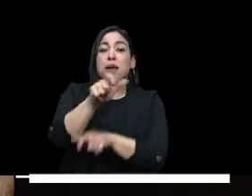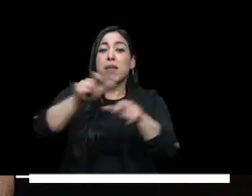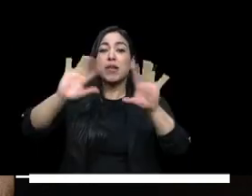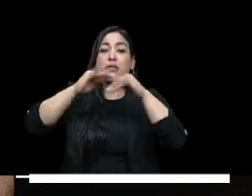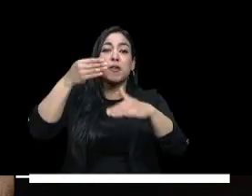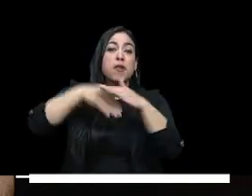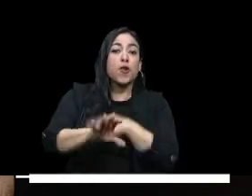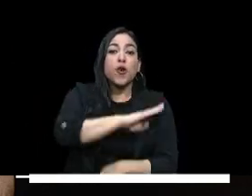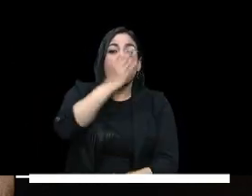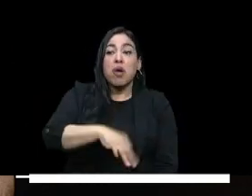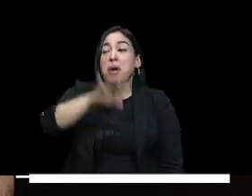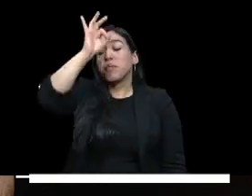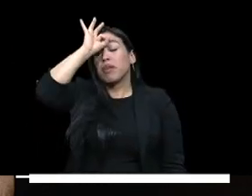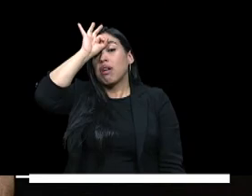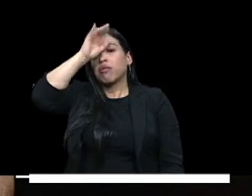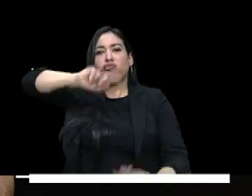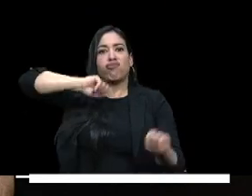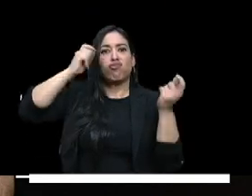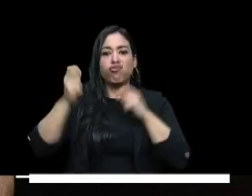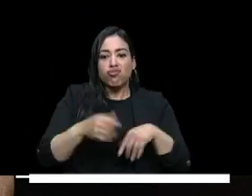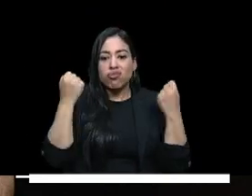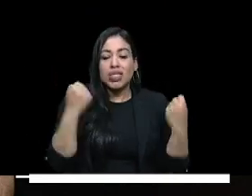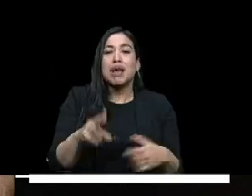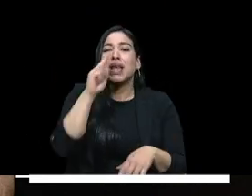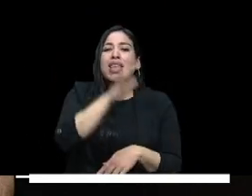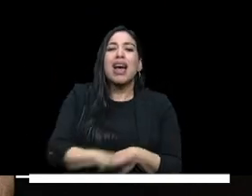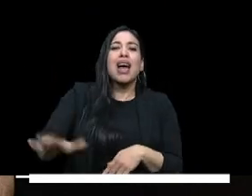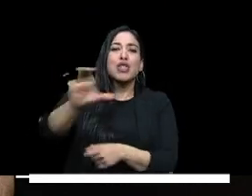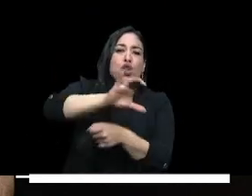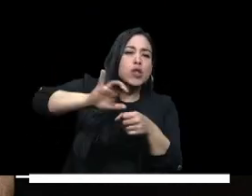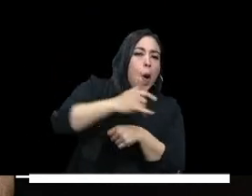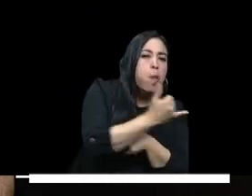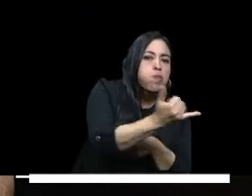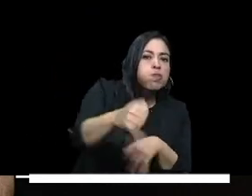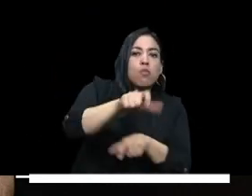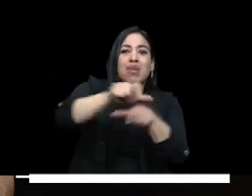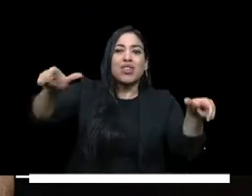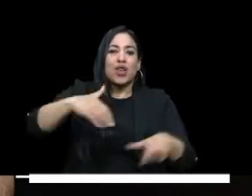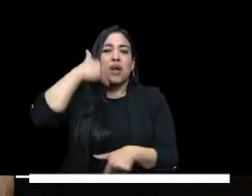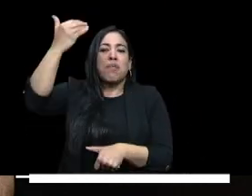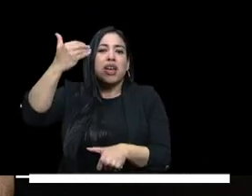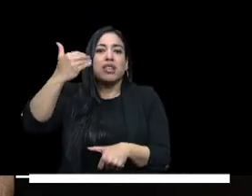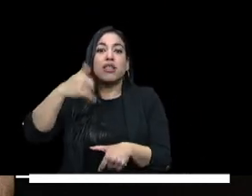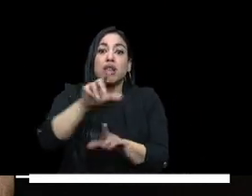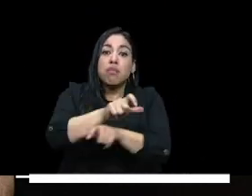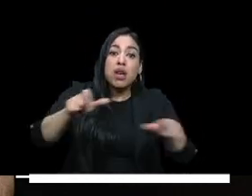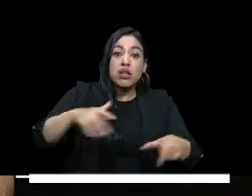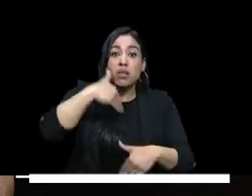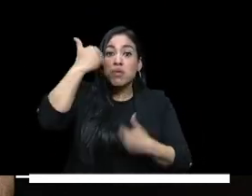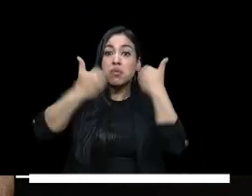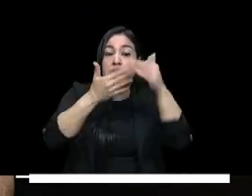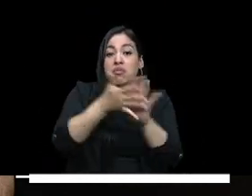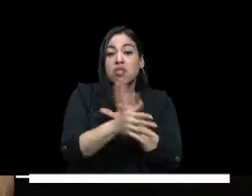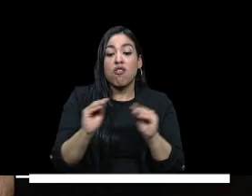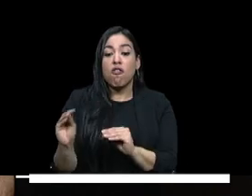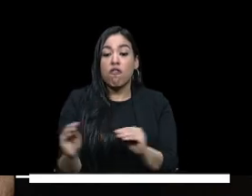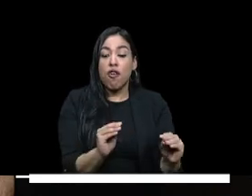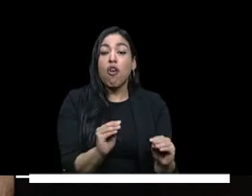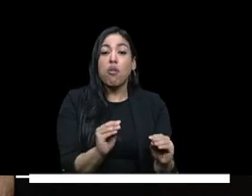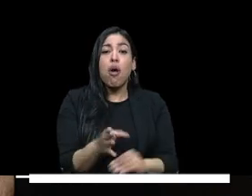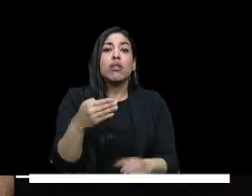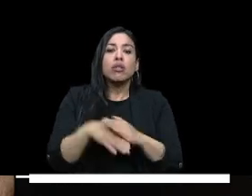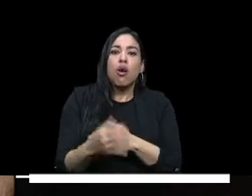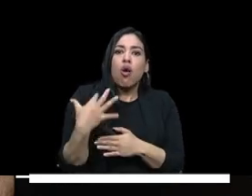que tiene el país y a que en las regiones en las ciudades los adultos y las personas adultas que requieren una formación